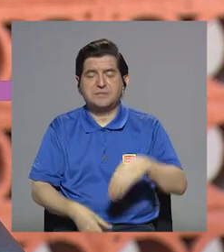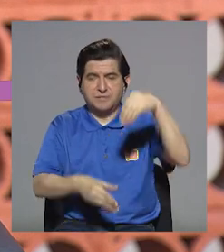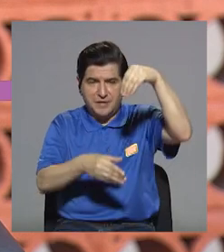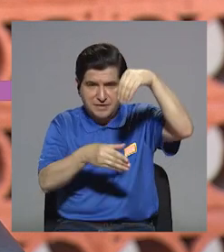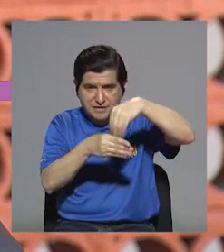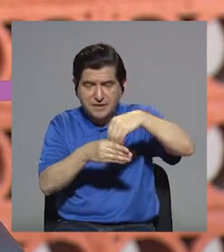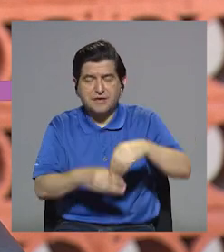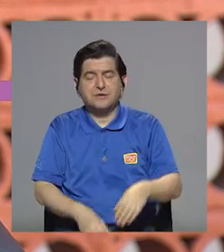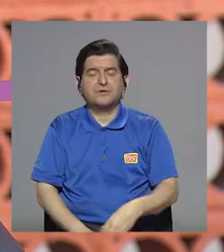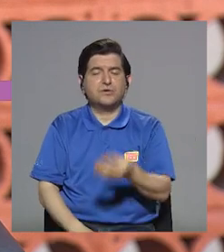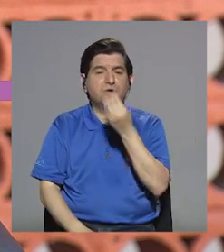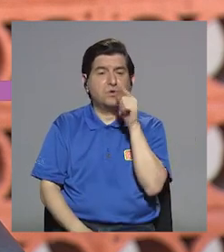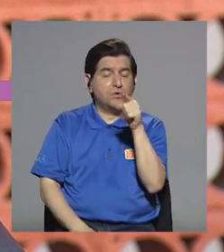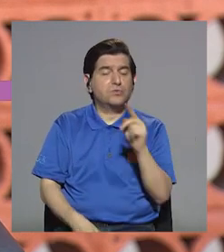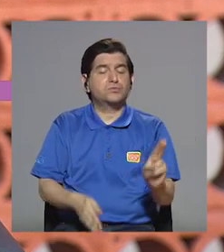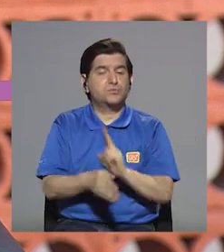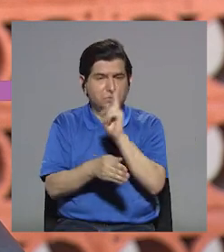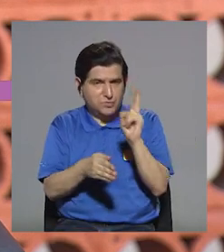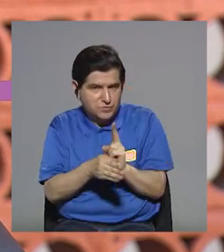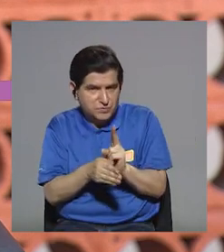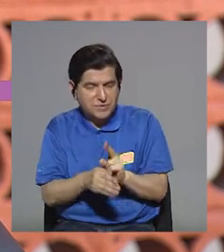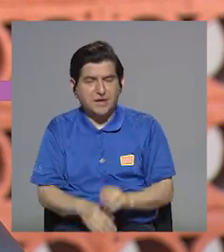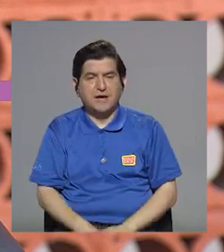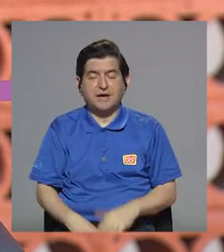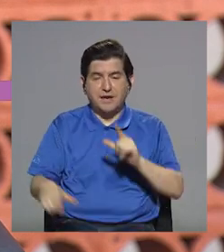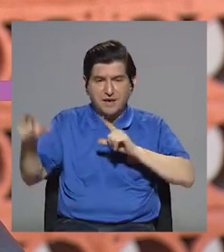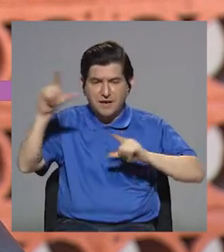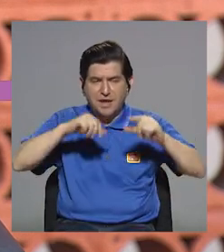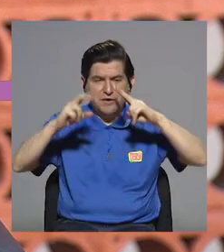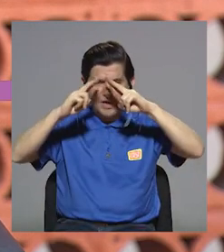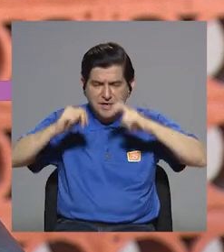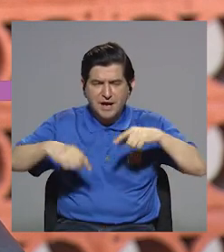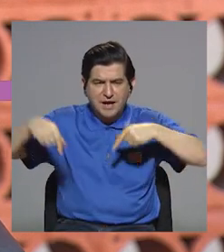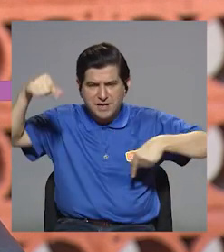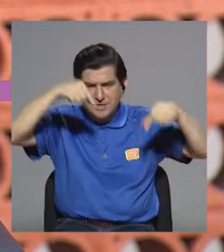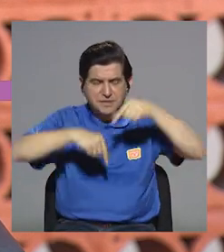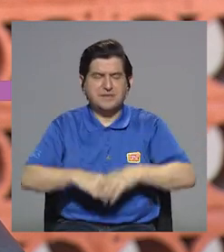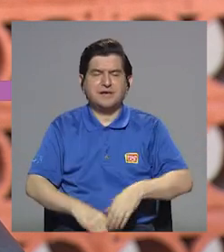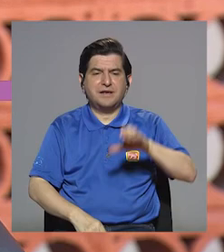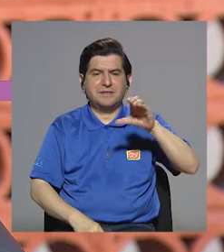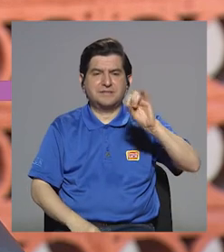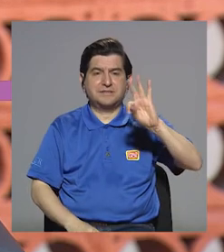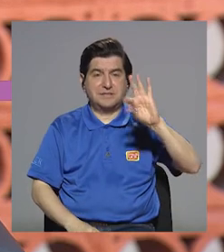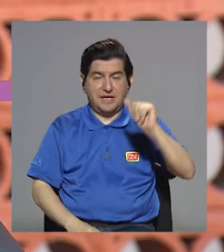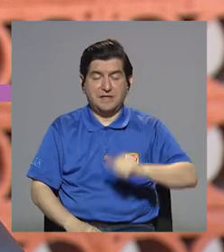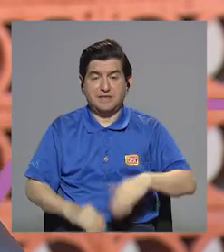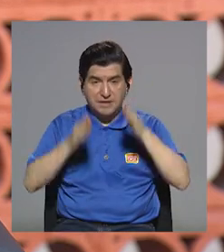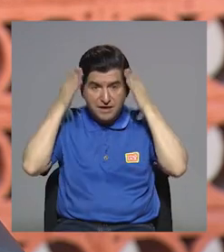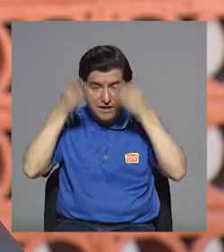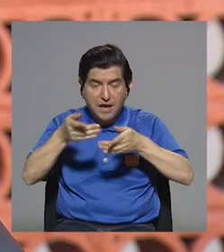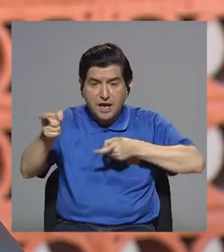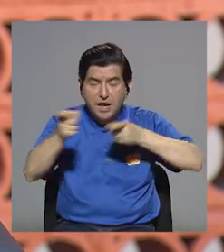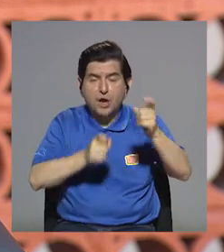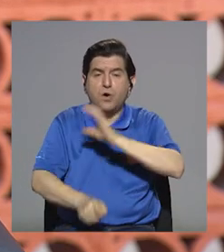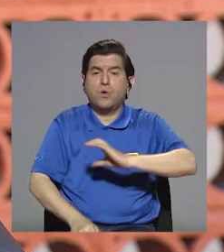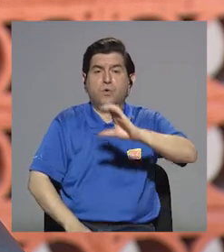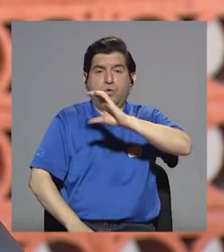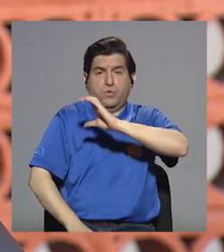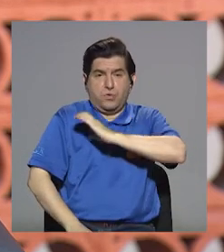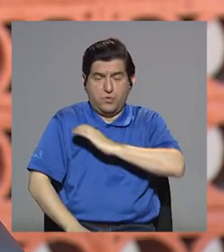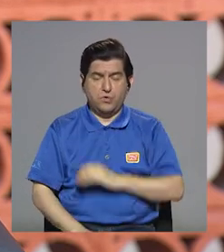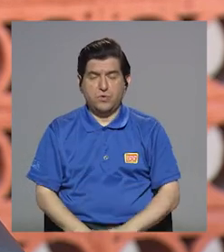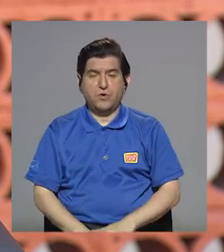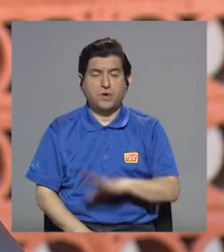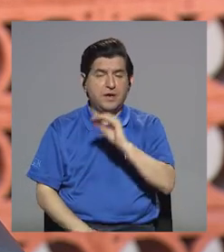en los alimentos que quizás usted haya consumido, ya que el laboratorio de análisis químico del CITA se ha enfocado en el control de